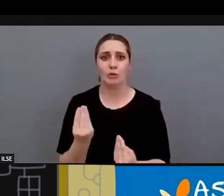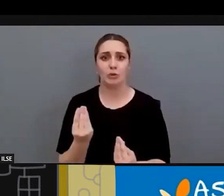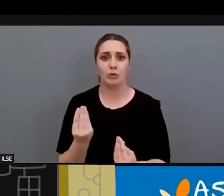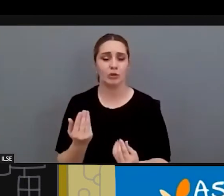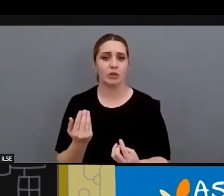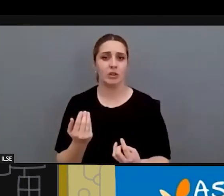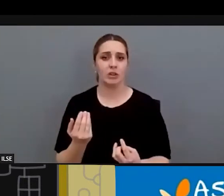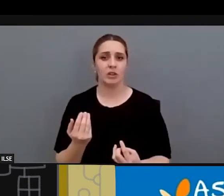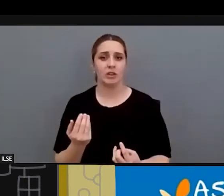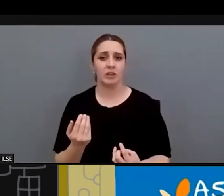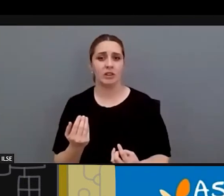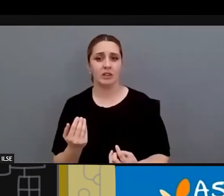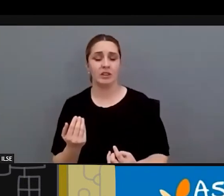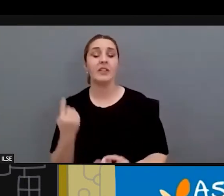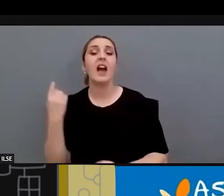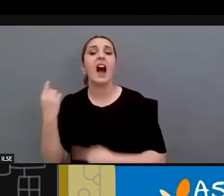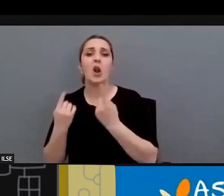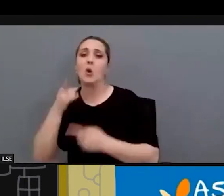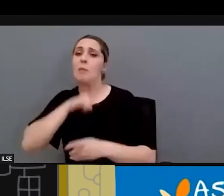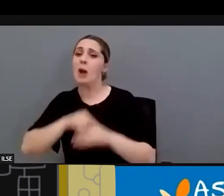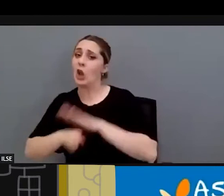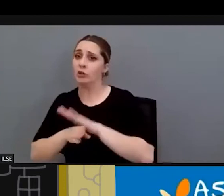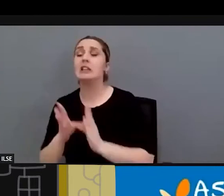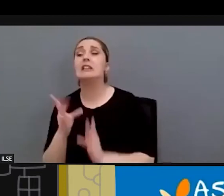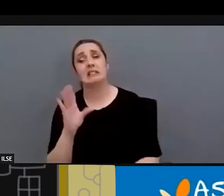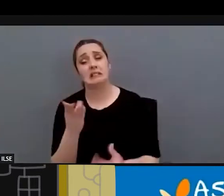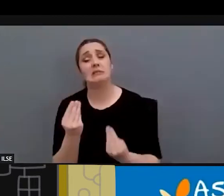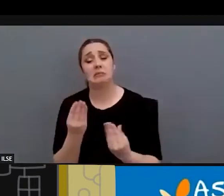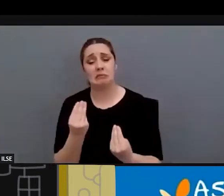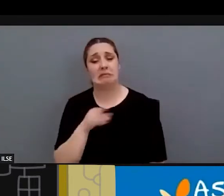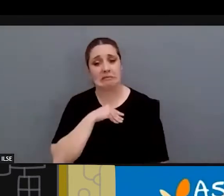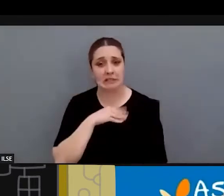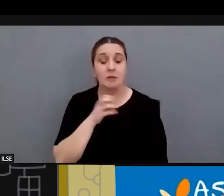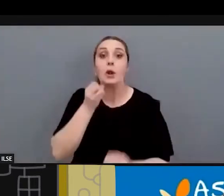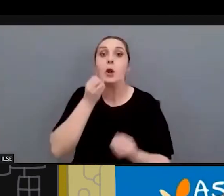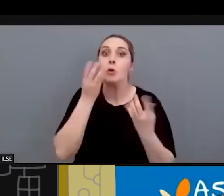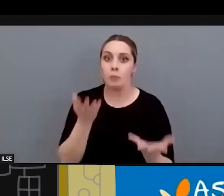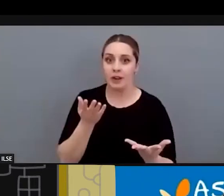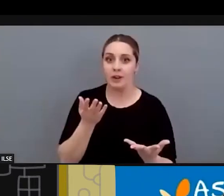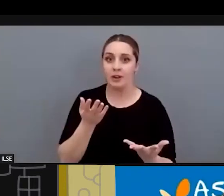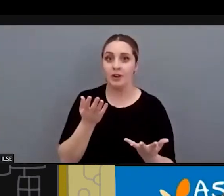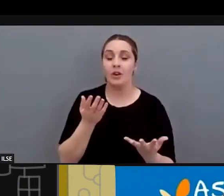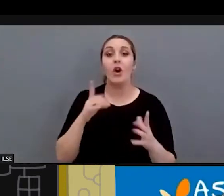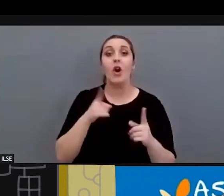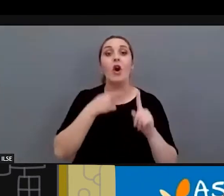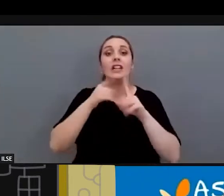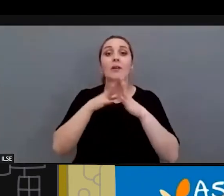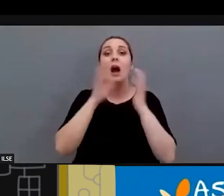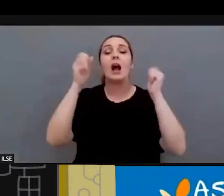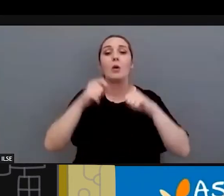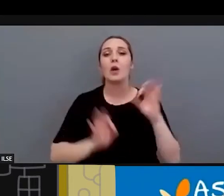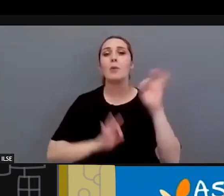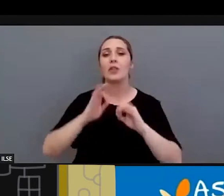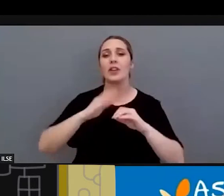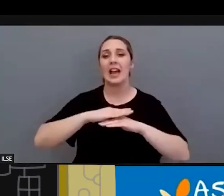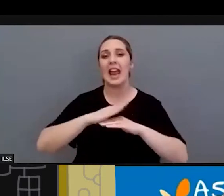aún no siguen haciendo mal todavía sí muchas por desgracia pero bueno para ponernos de acuerdo en cuál era el porcentaje